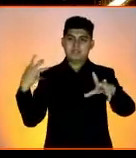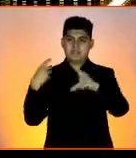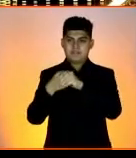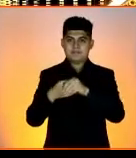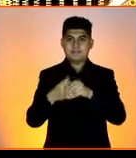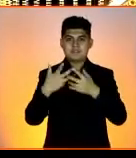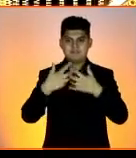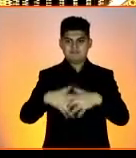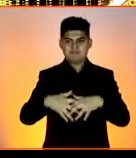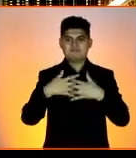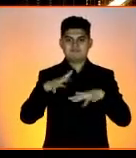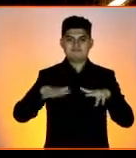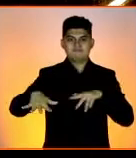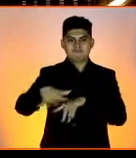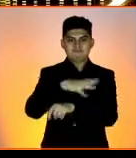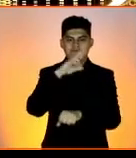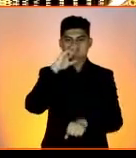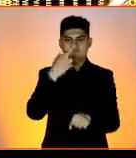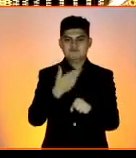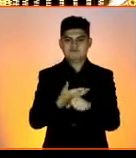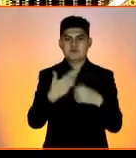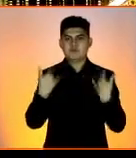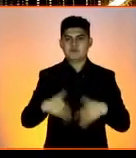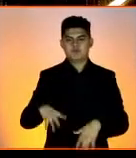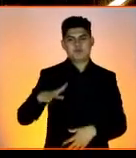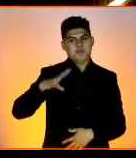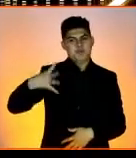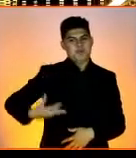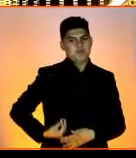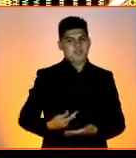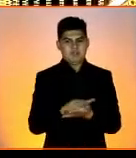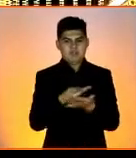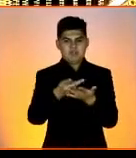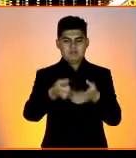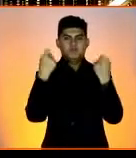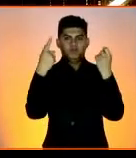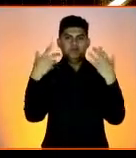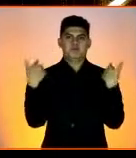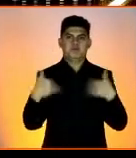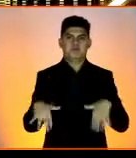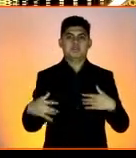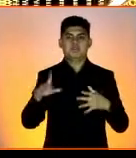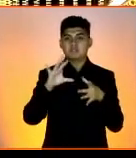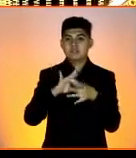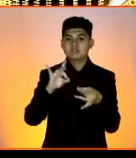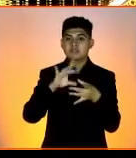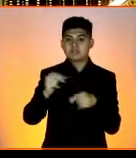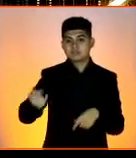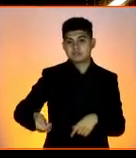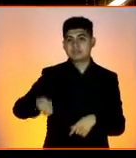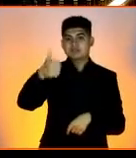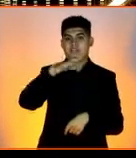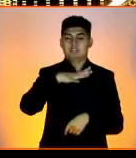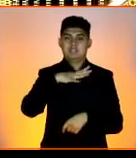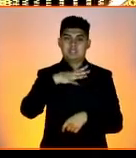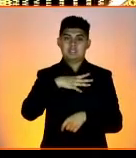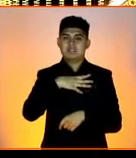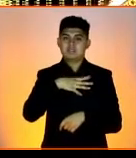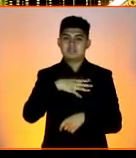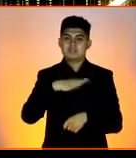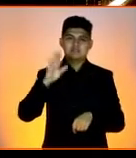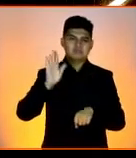socialmente responsable. Estamos muy orgullosos de este reconocimiento. Y bueno, también comentar que es la primera vez a pesar de que tenemos una historia de